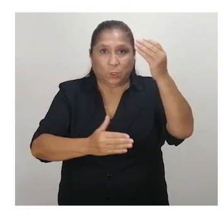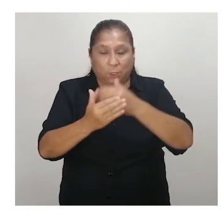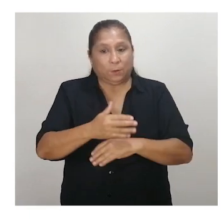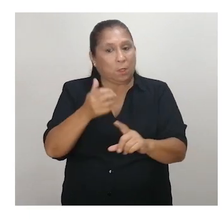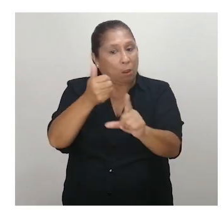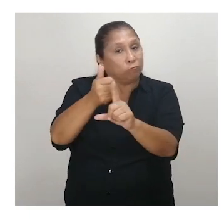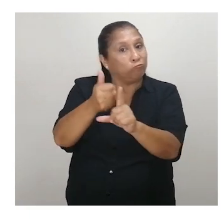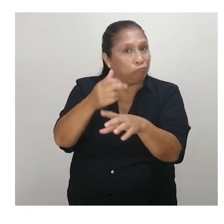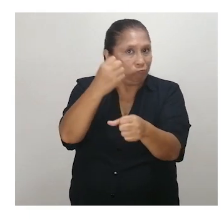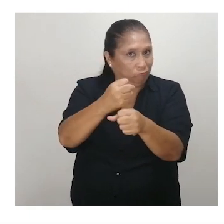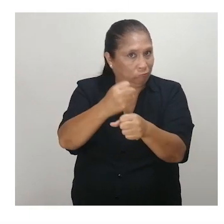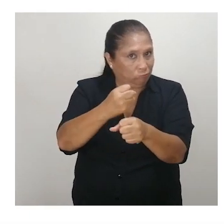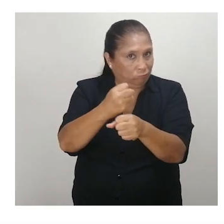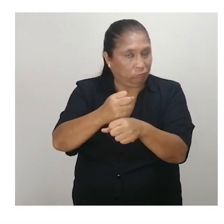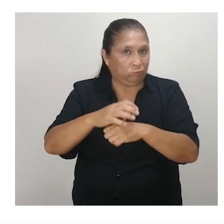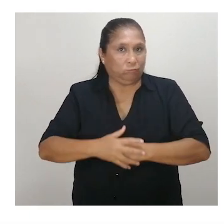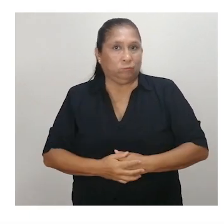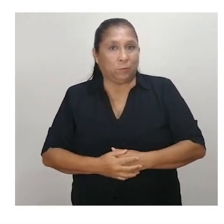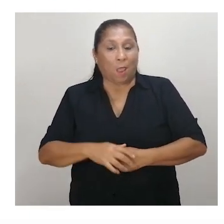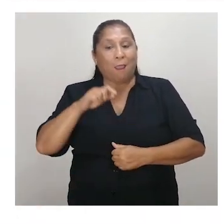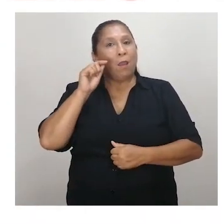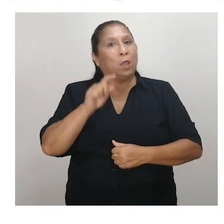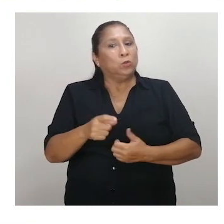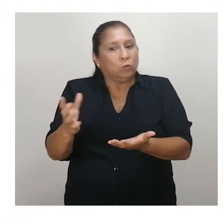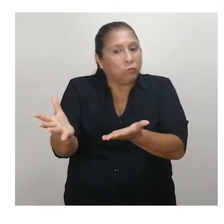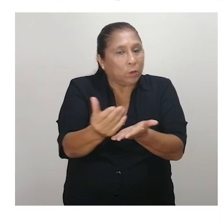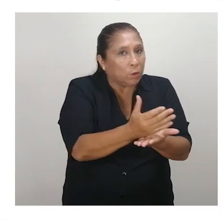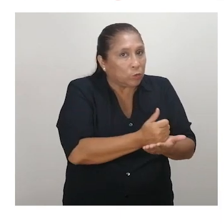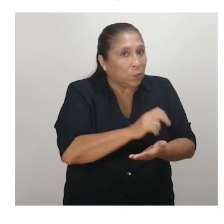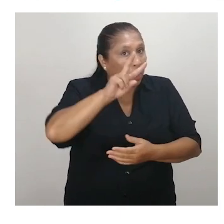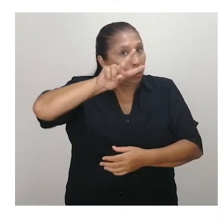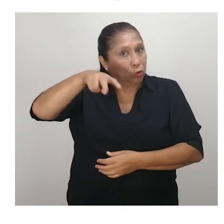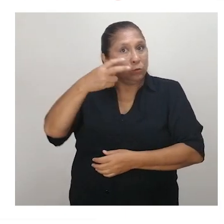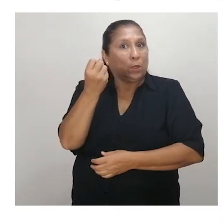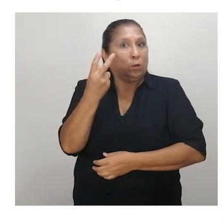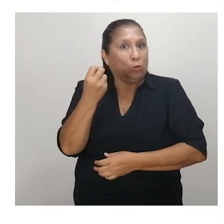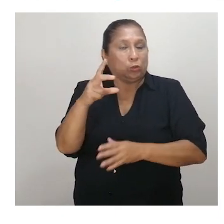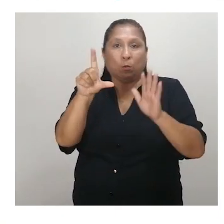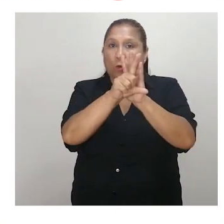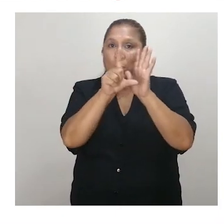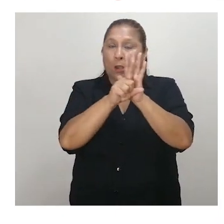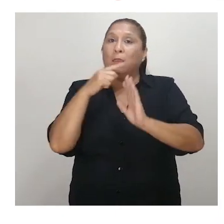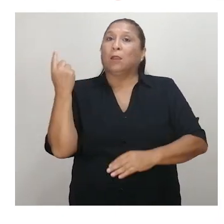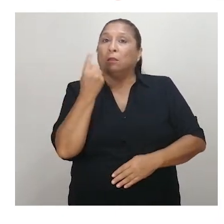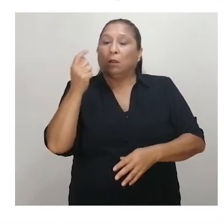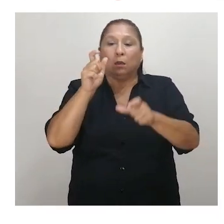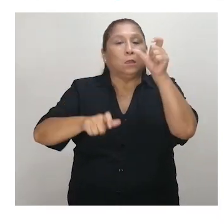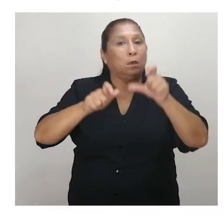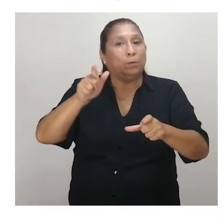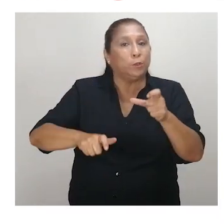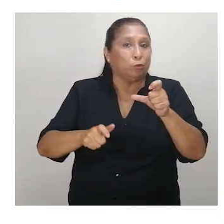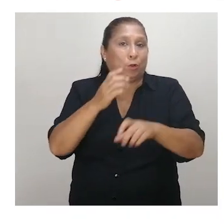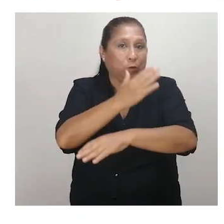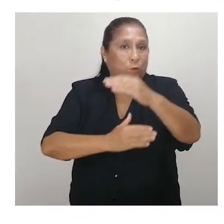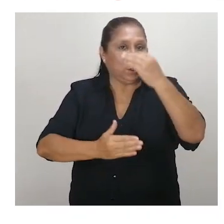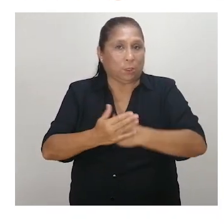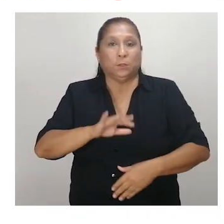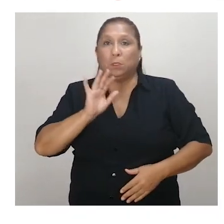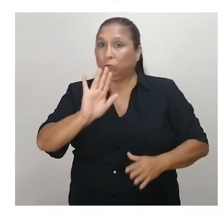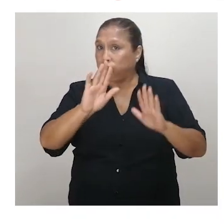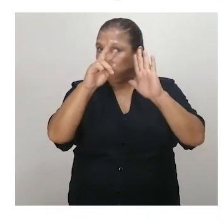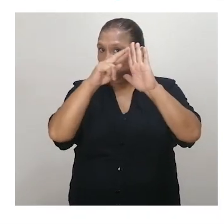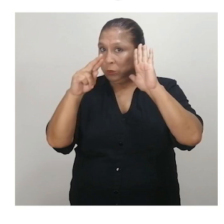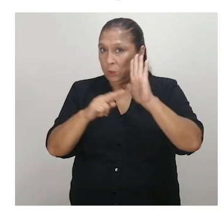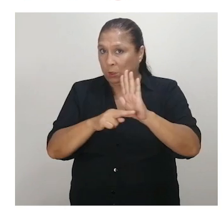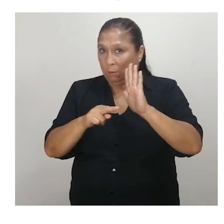discapacidad en el lugar de trabajo. Esto fue recogido en el 2012 por la Ley General de la Persona con Discapacidad